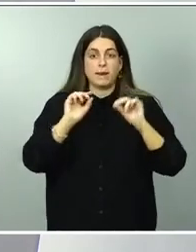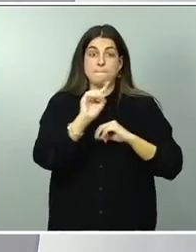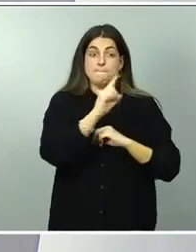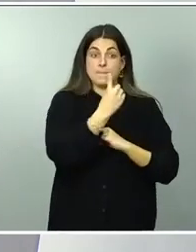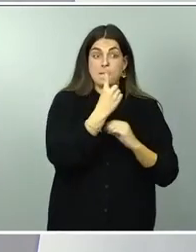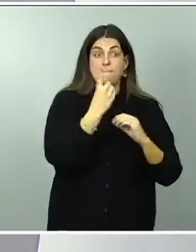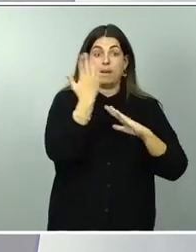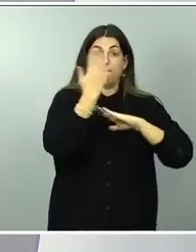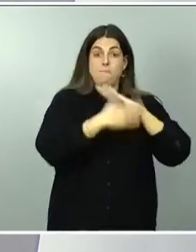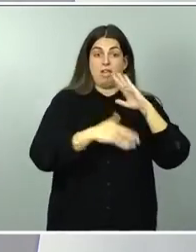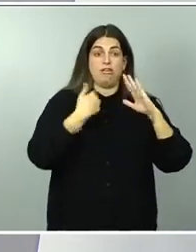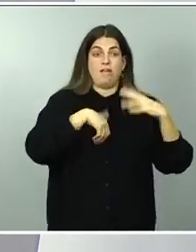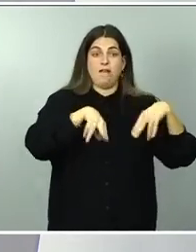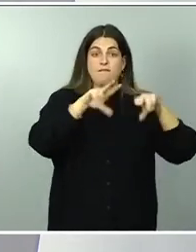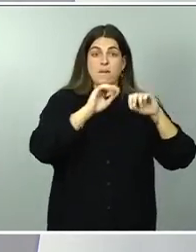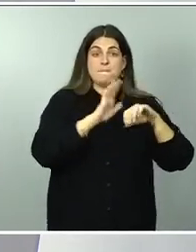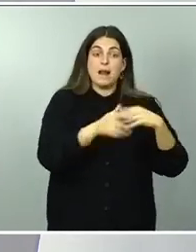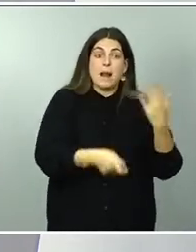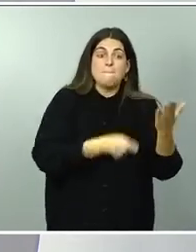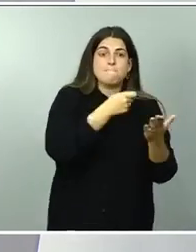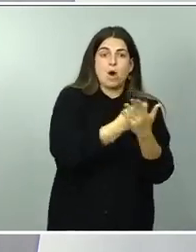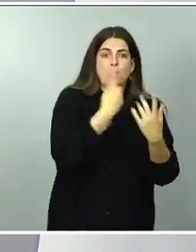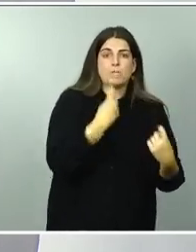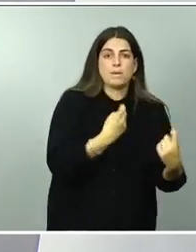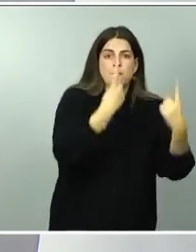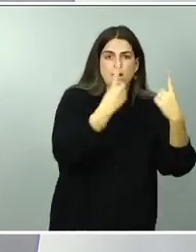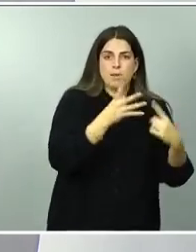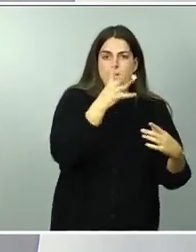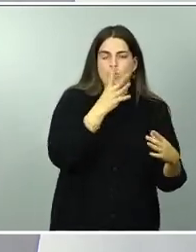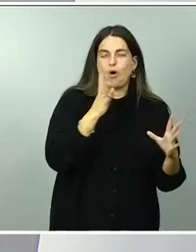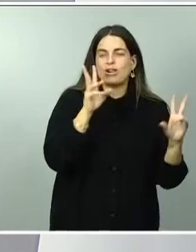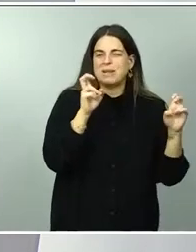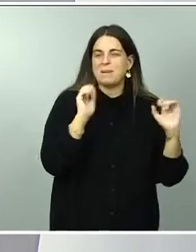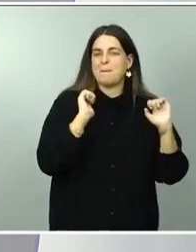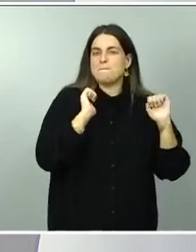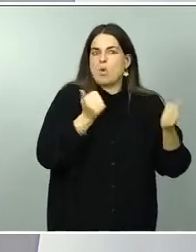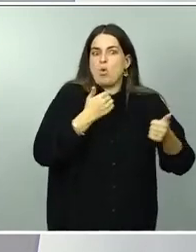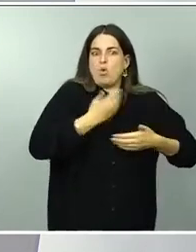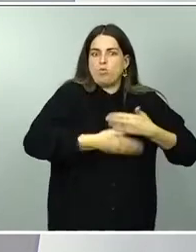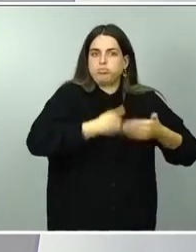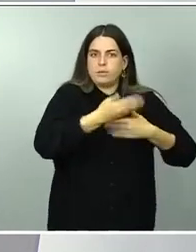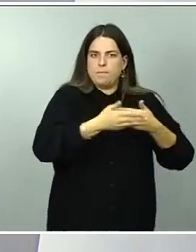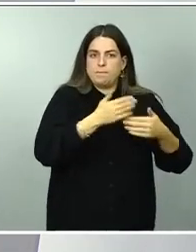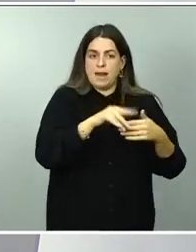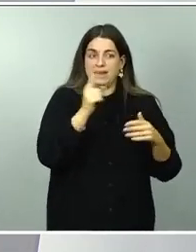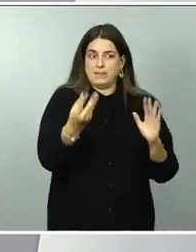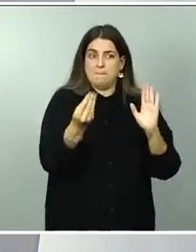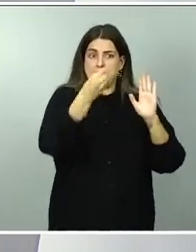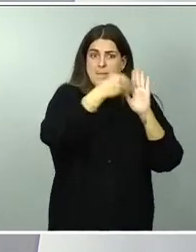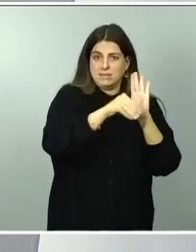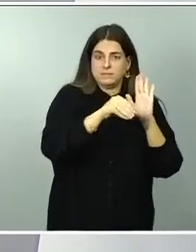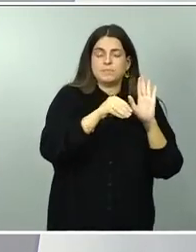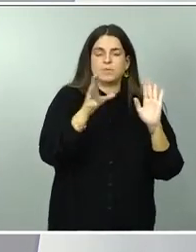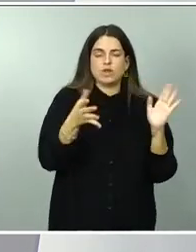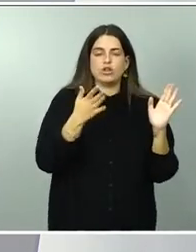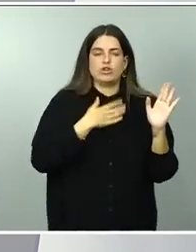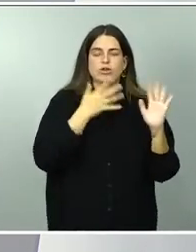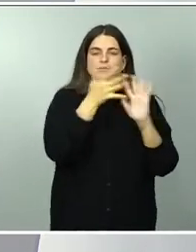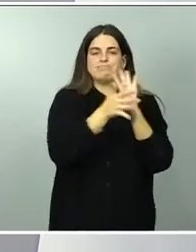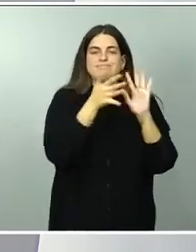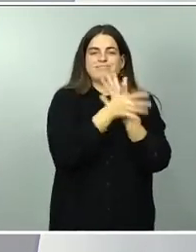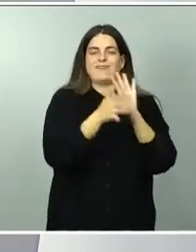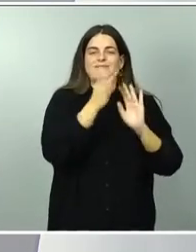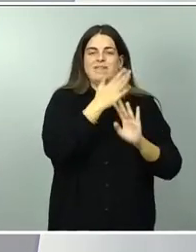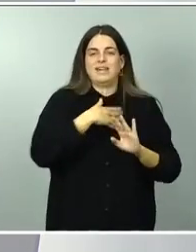pago con motivo de la puesta en marcha de este gravamen y, por tanto, queríamos rendir cuenta de cuáles han sido